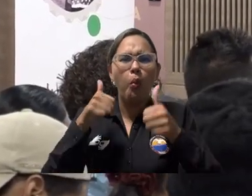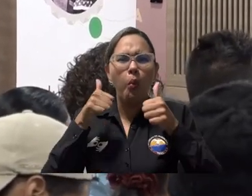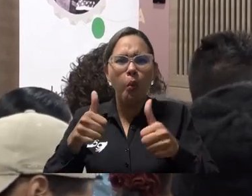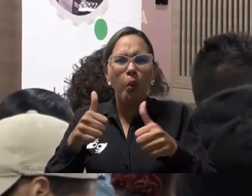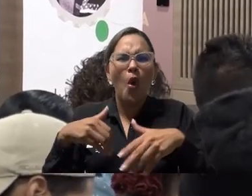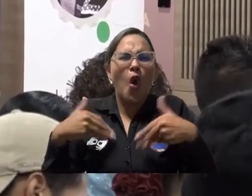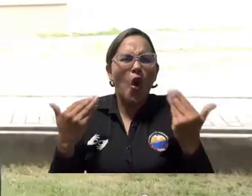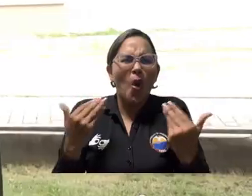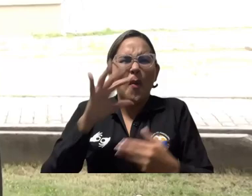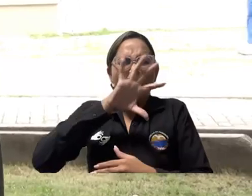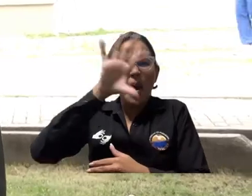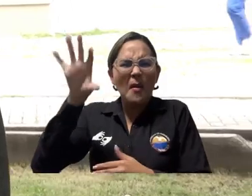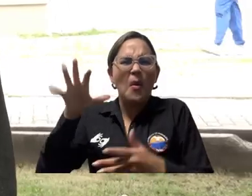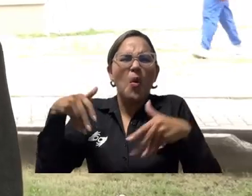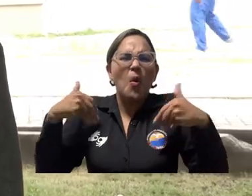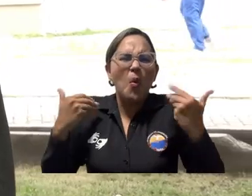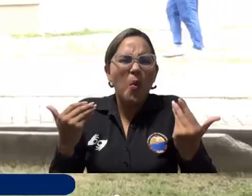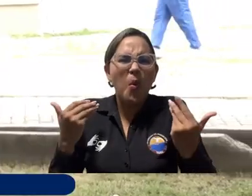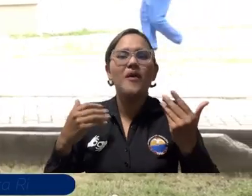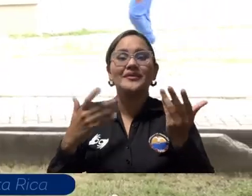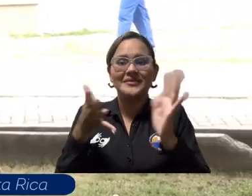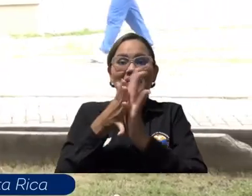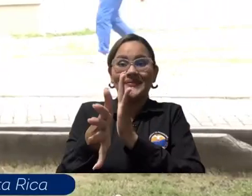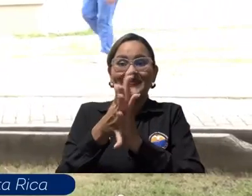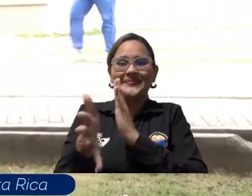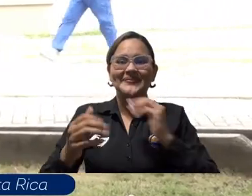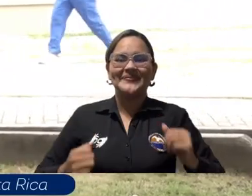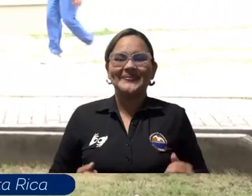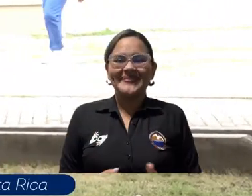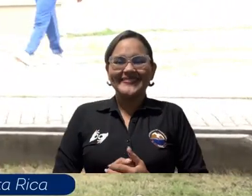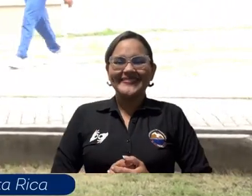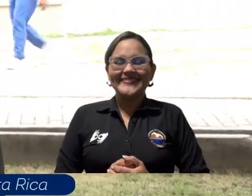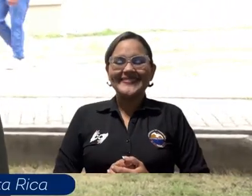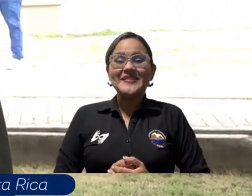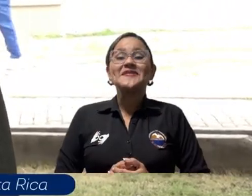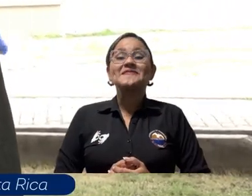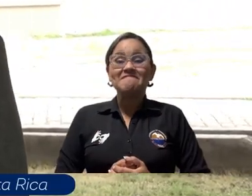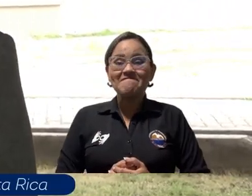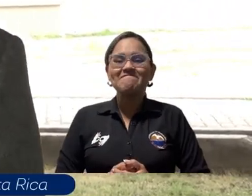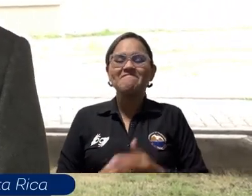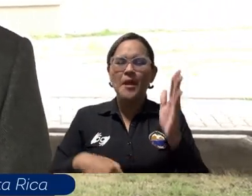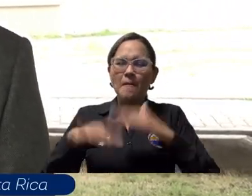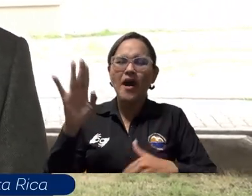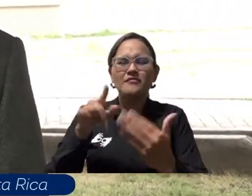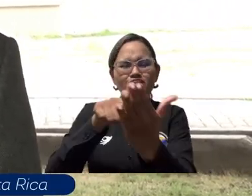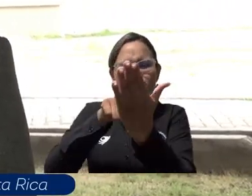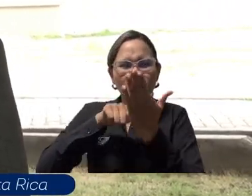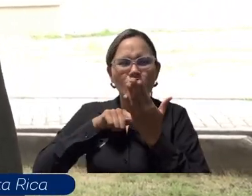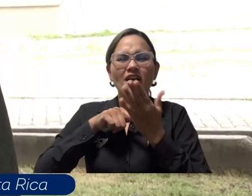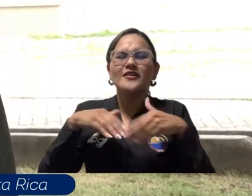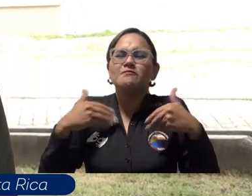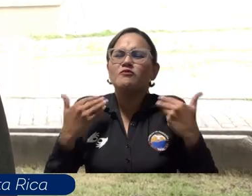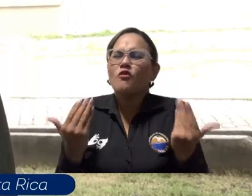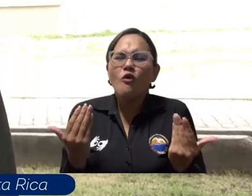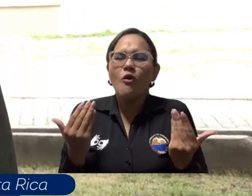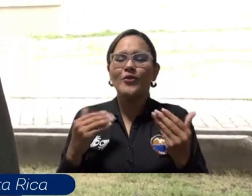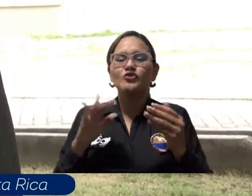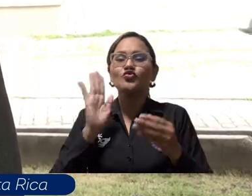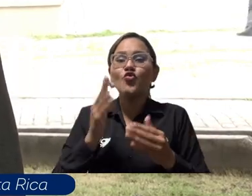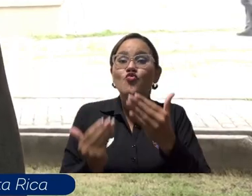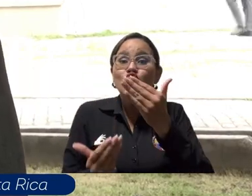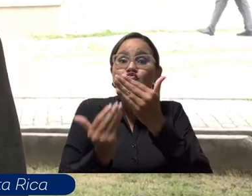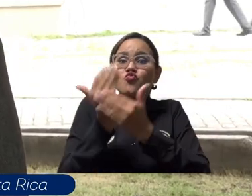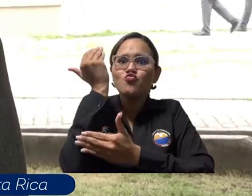regiones del país. Compartir con los asistentes la visión de lo que denominamos la nueva